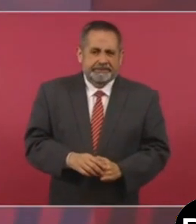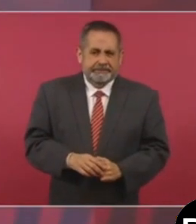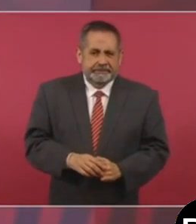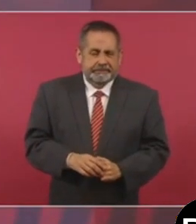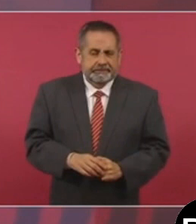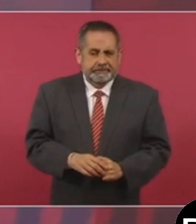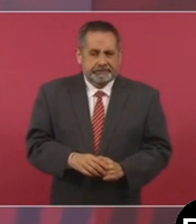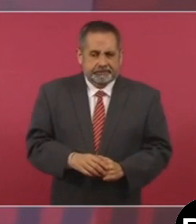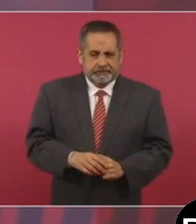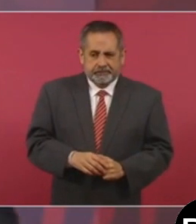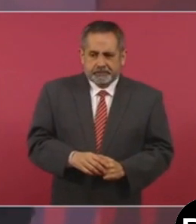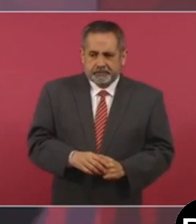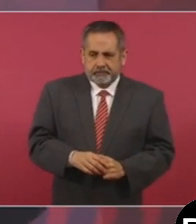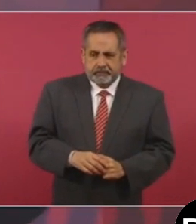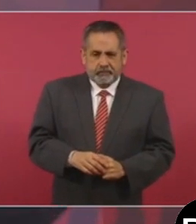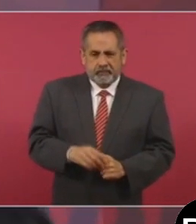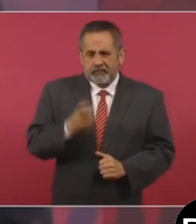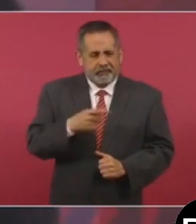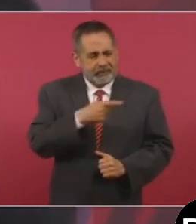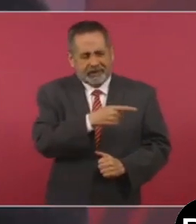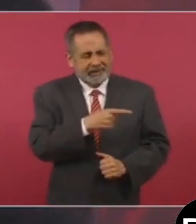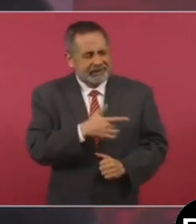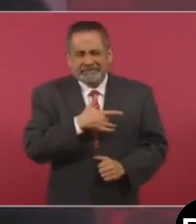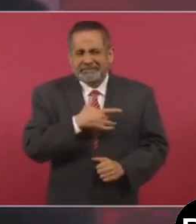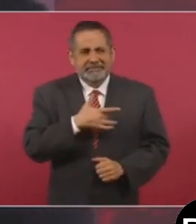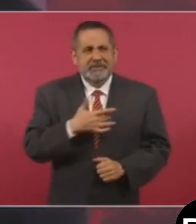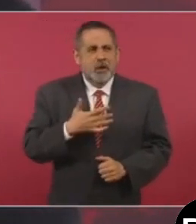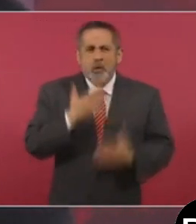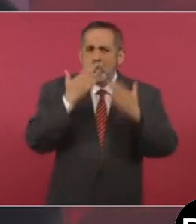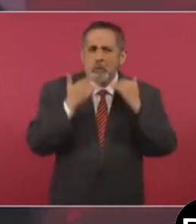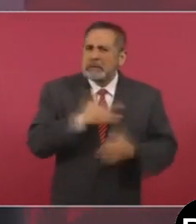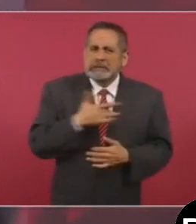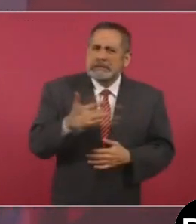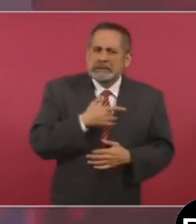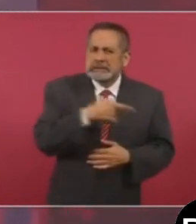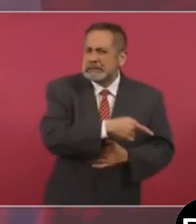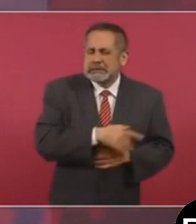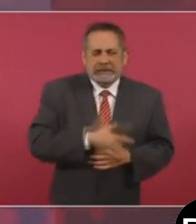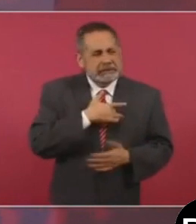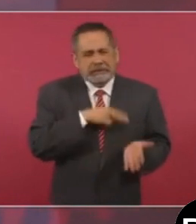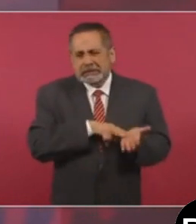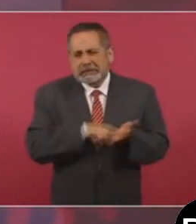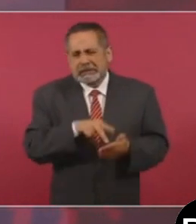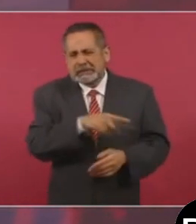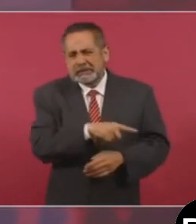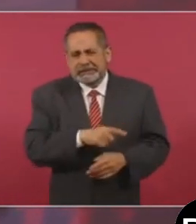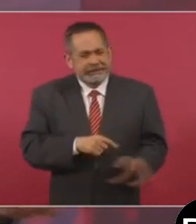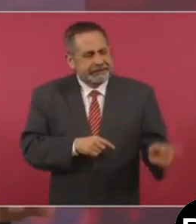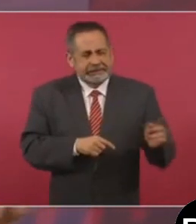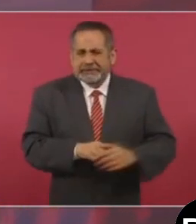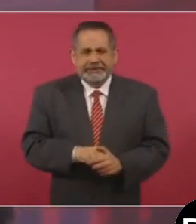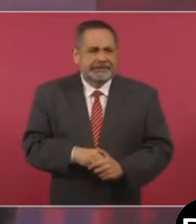Esa es una actitud inhumana, es una